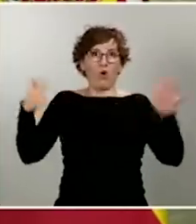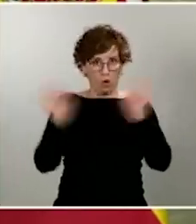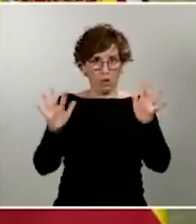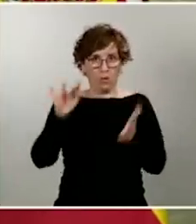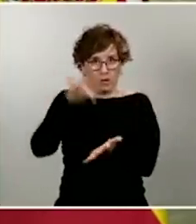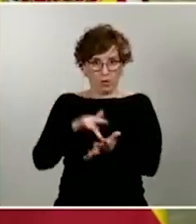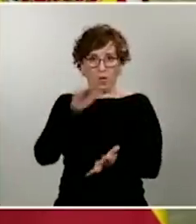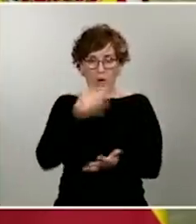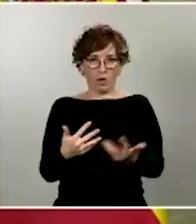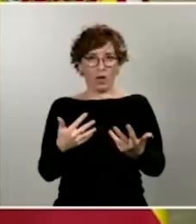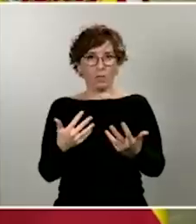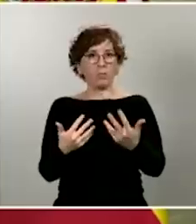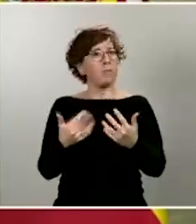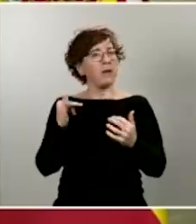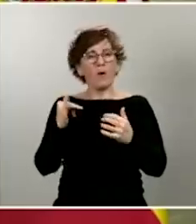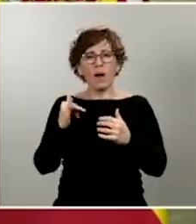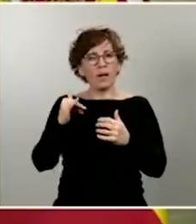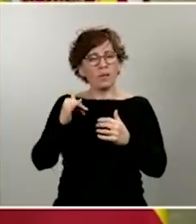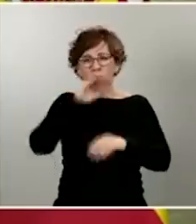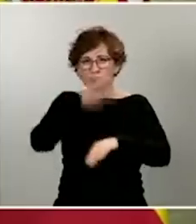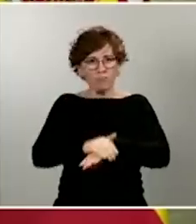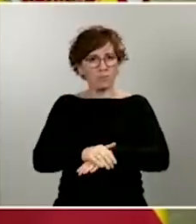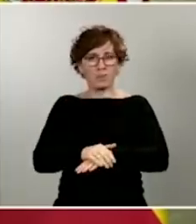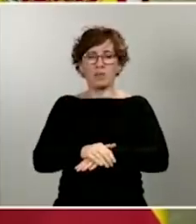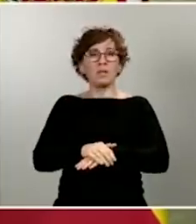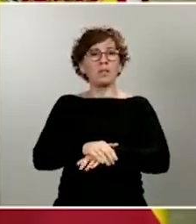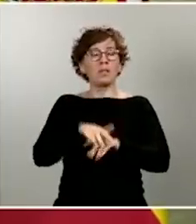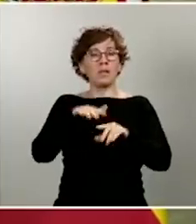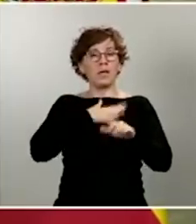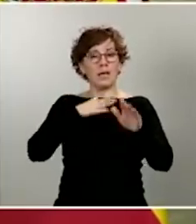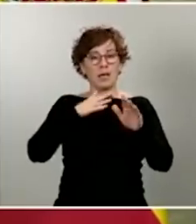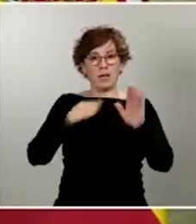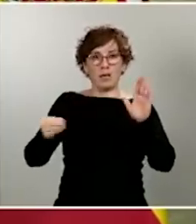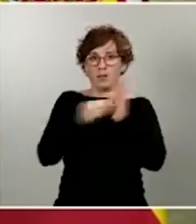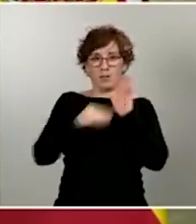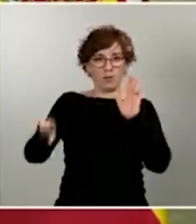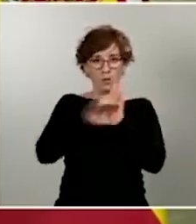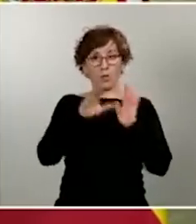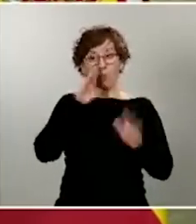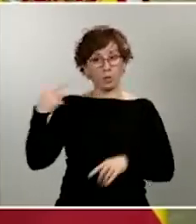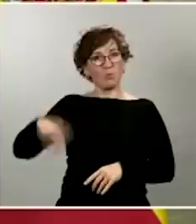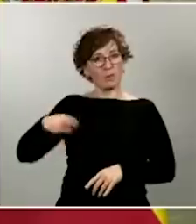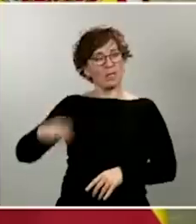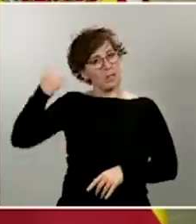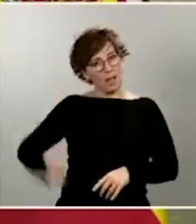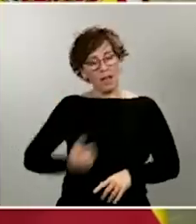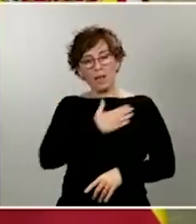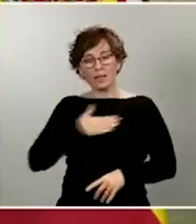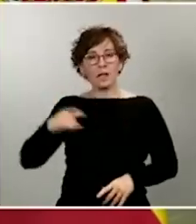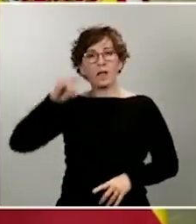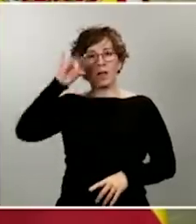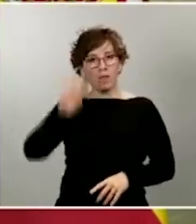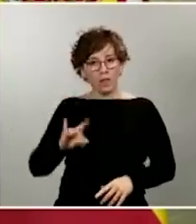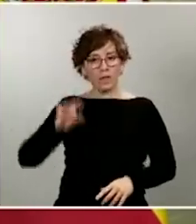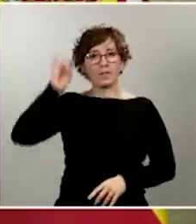constitucional. Precisamente por eso el presidente quiere que cada 15 días ir al Congreso de los Diputados a dar cuenta y, desde